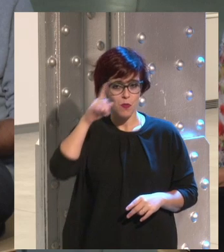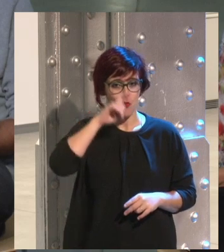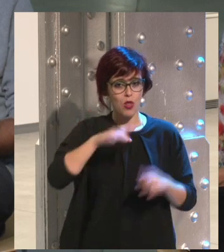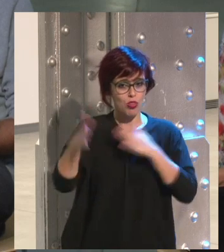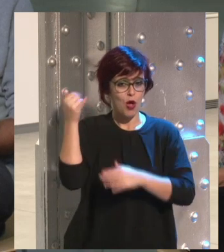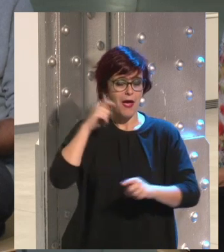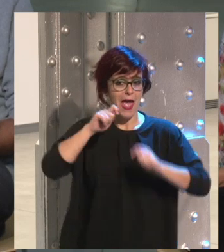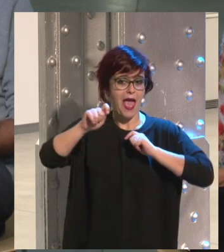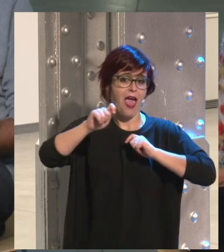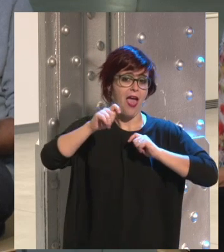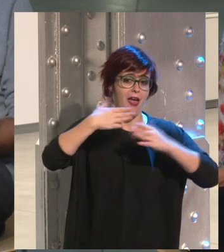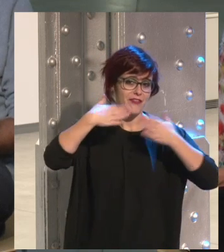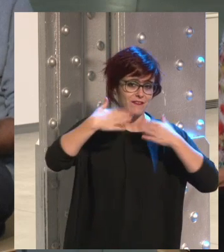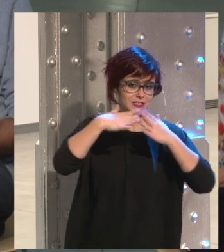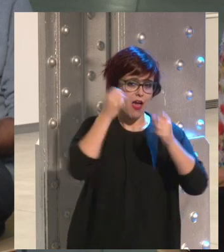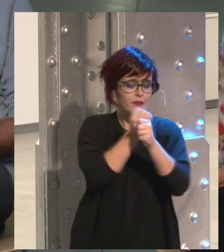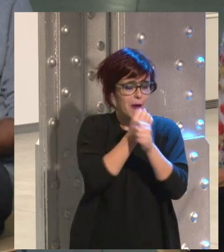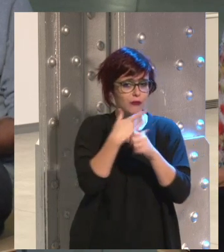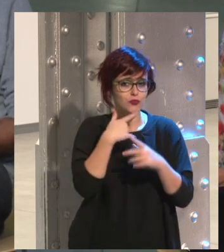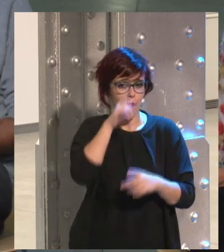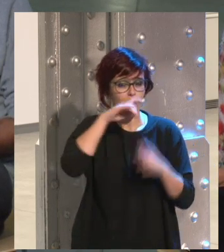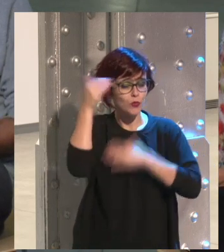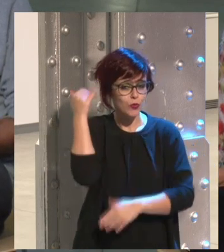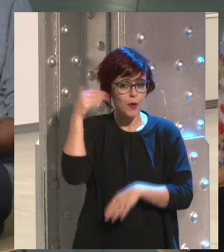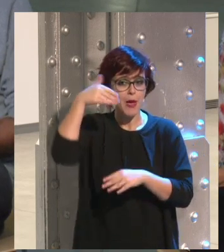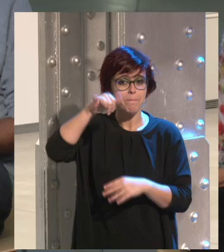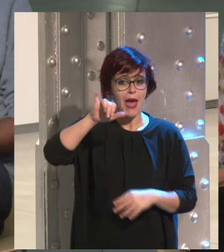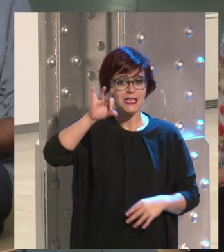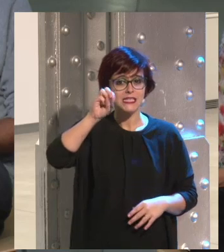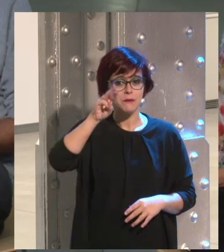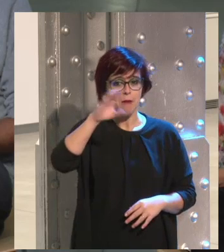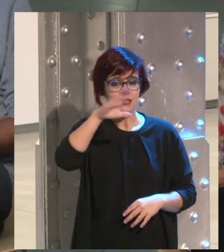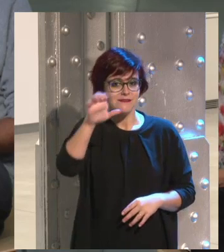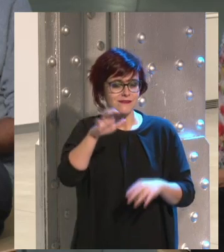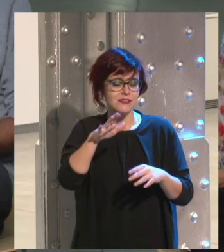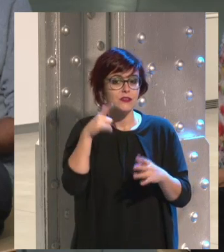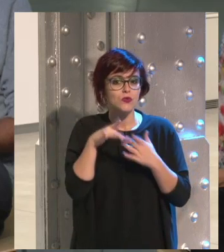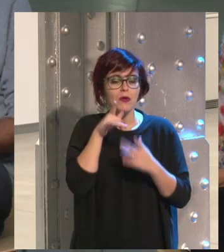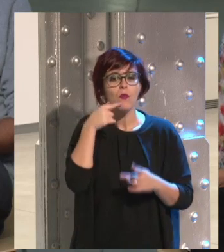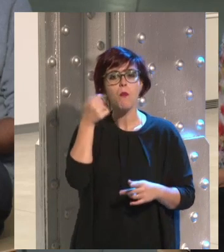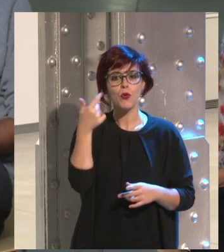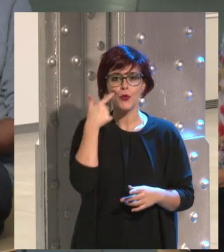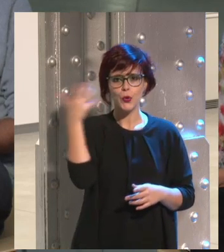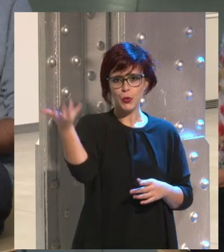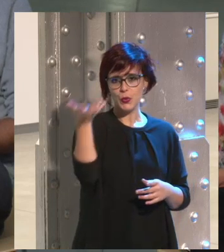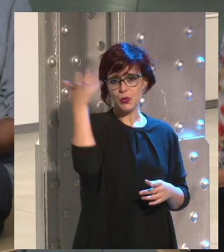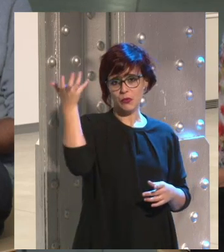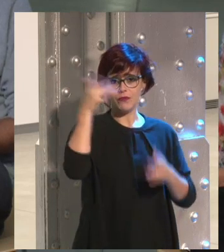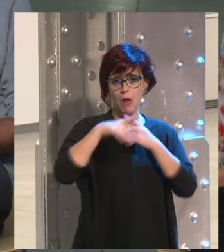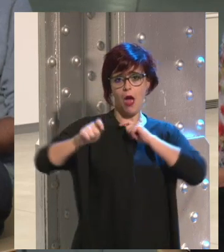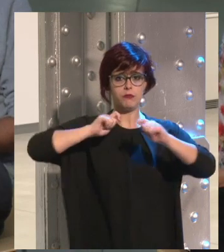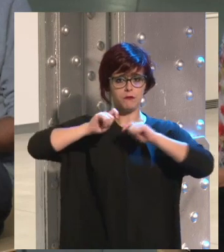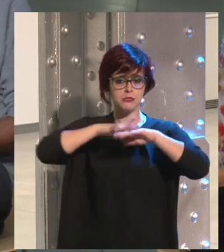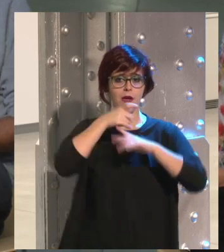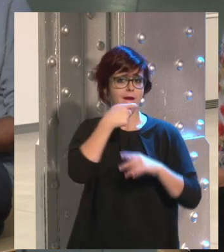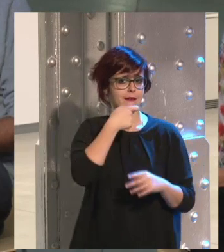entrevistas de trabajo en MySpace, espero que aquí no haya gente de MySpace, pero yo lo veía con cierta prepotencia cuando me entrevistaron en